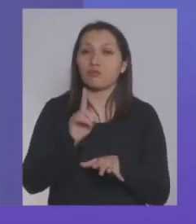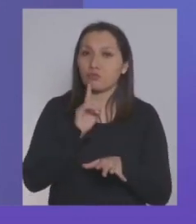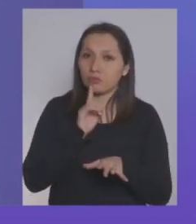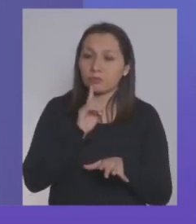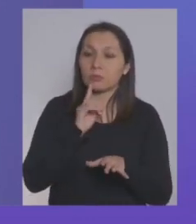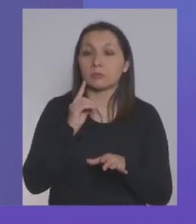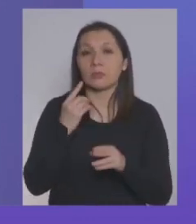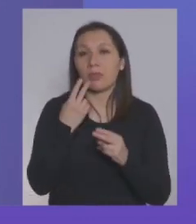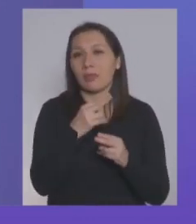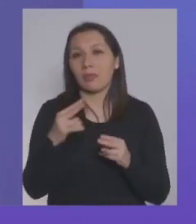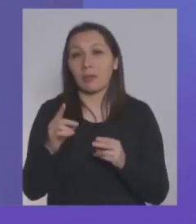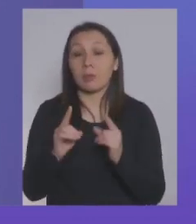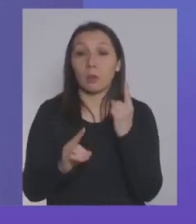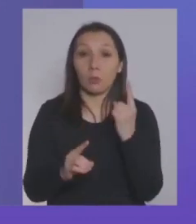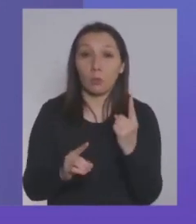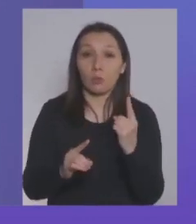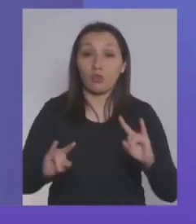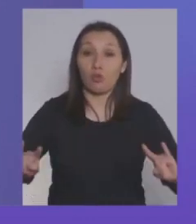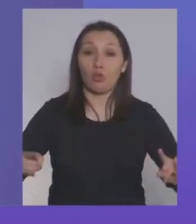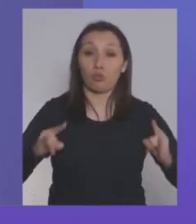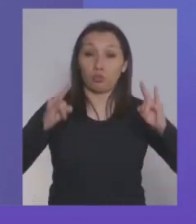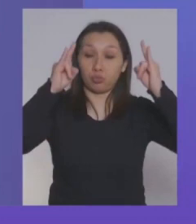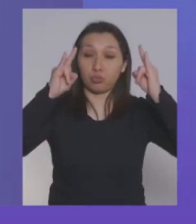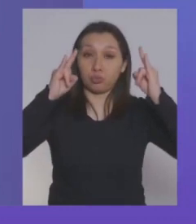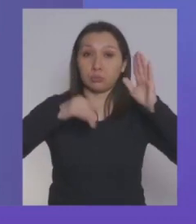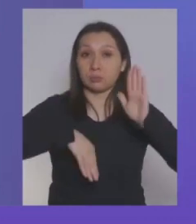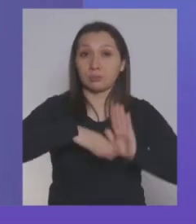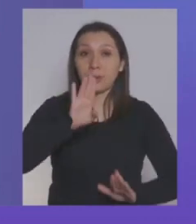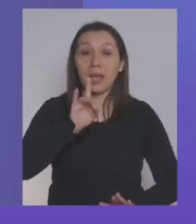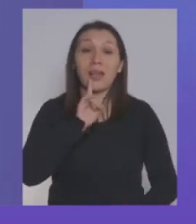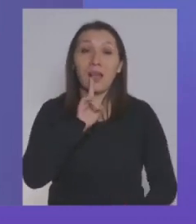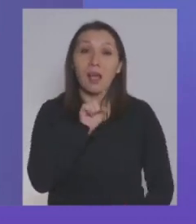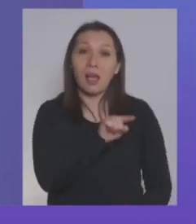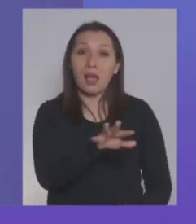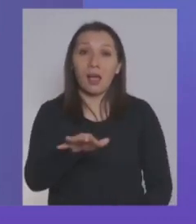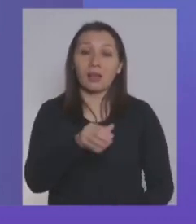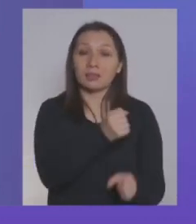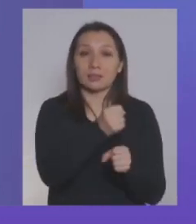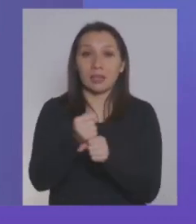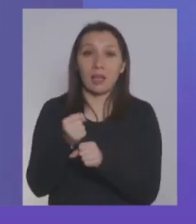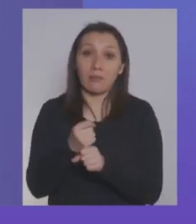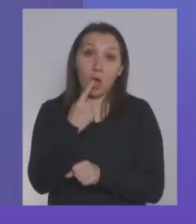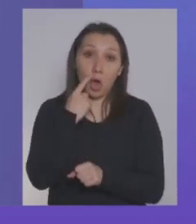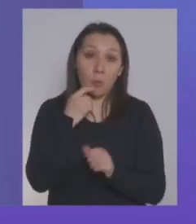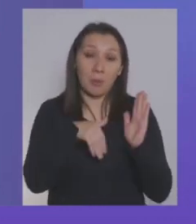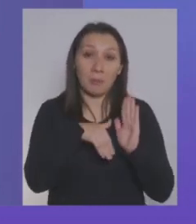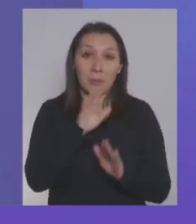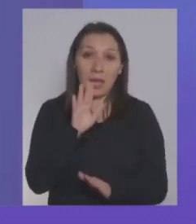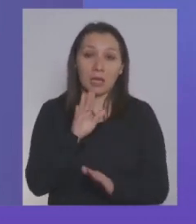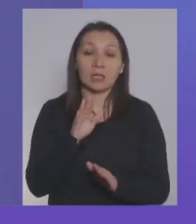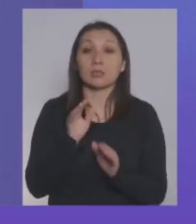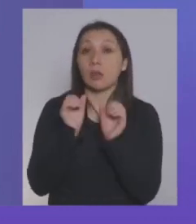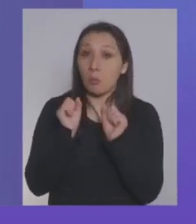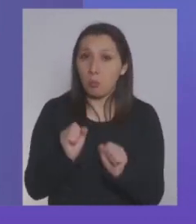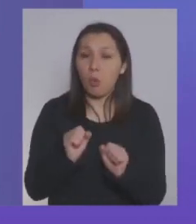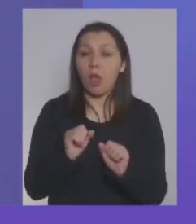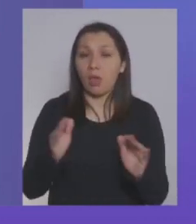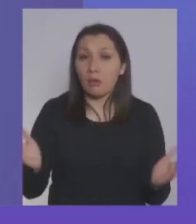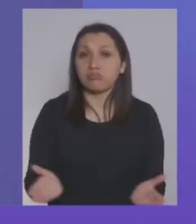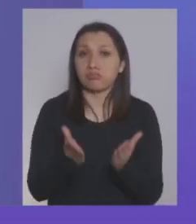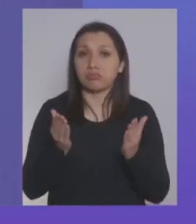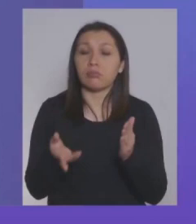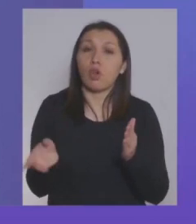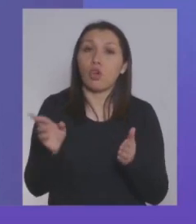ciertas particularidades. En una, la construcción mayoritariamente tenemos trabajadores que son hombres y que se puede reactivar